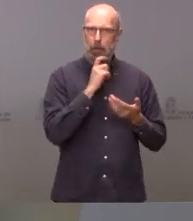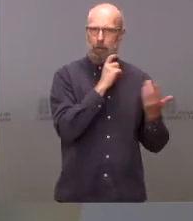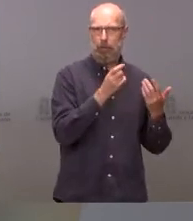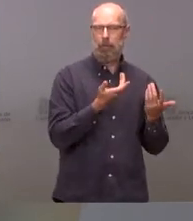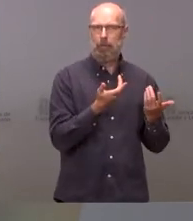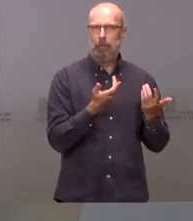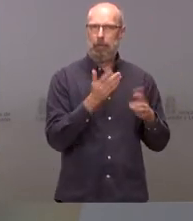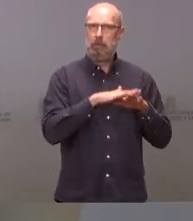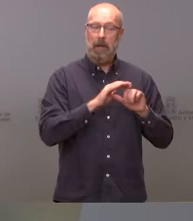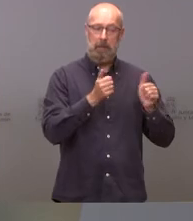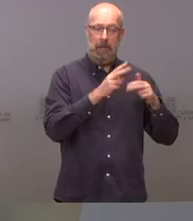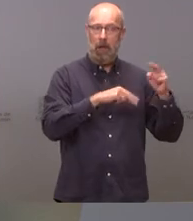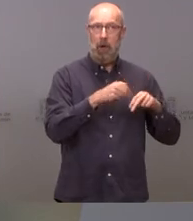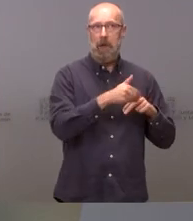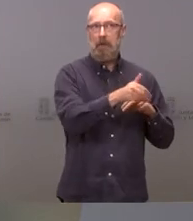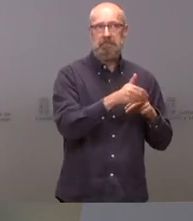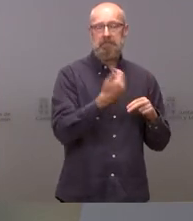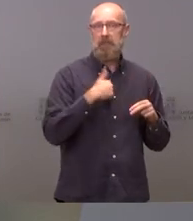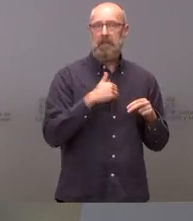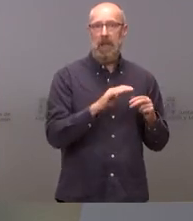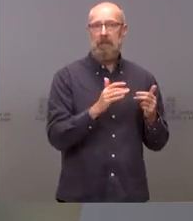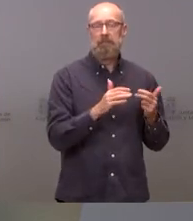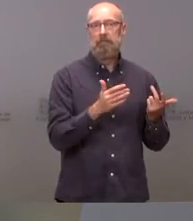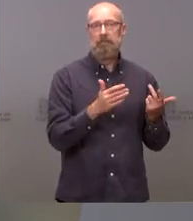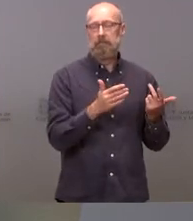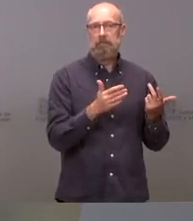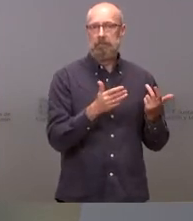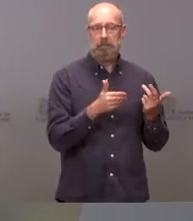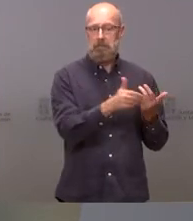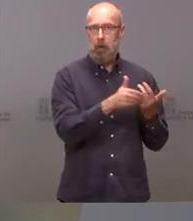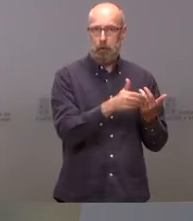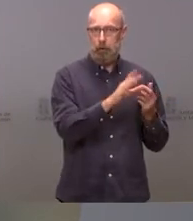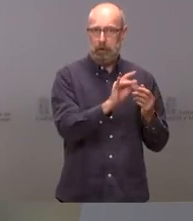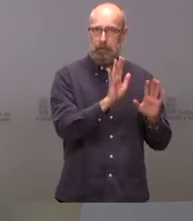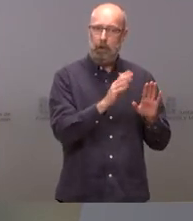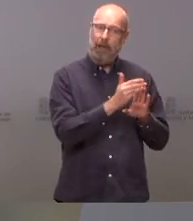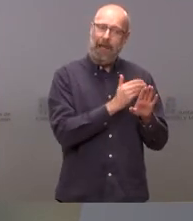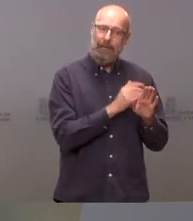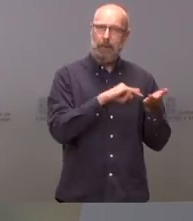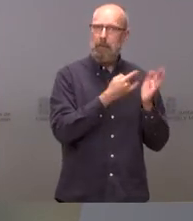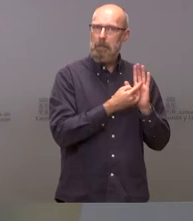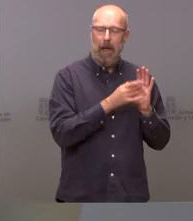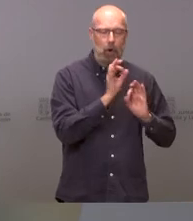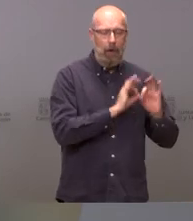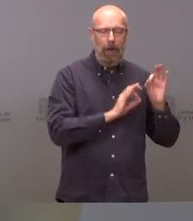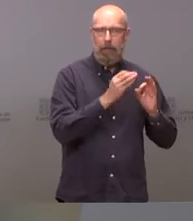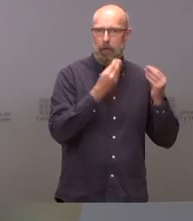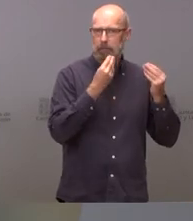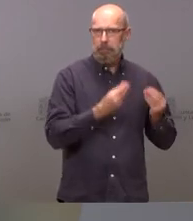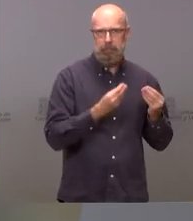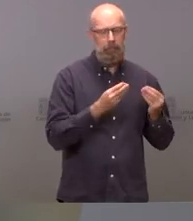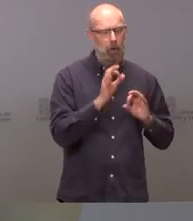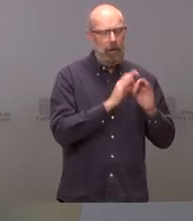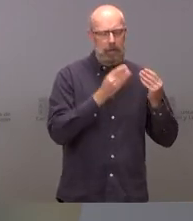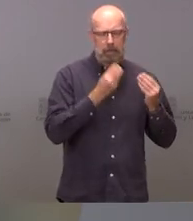hacer obras materiales tiene que quedar previamente saldado con una organización extraordinaria de